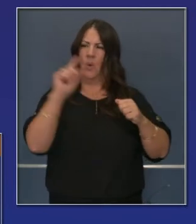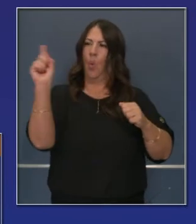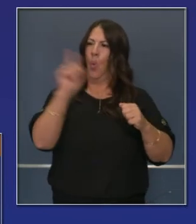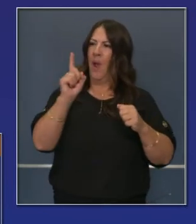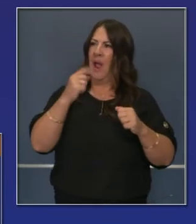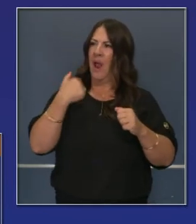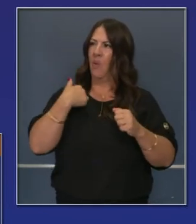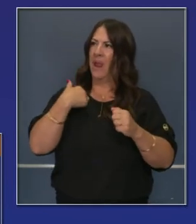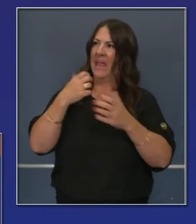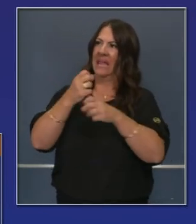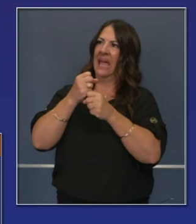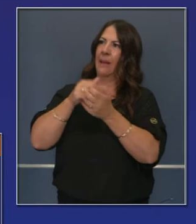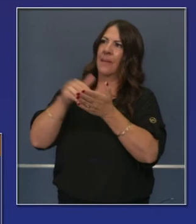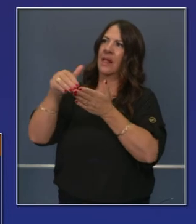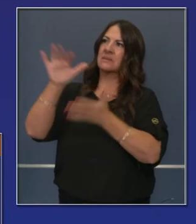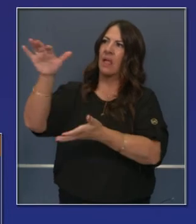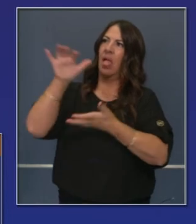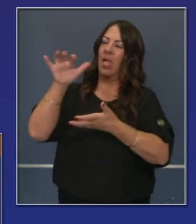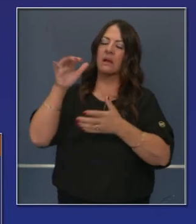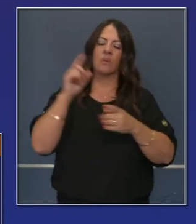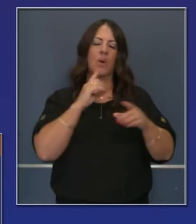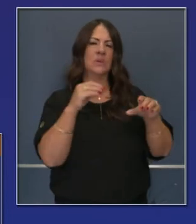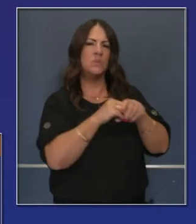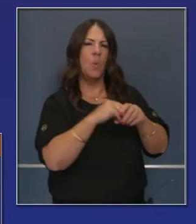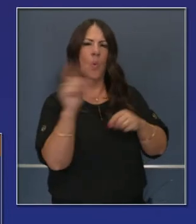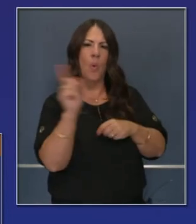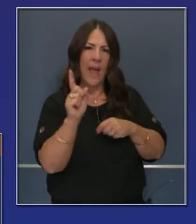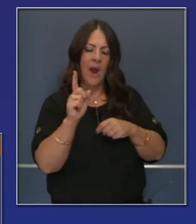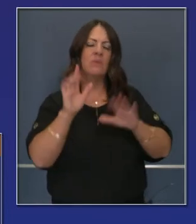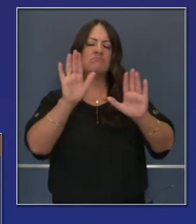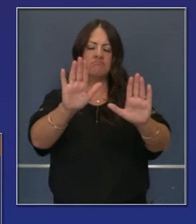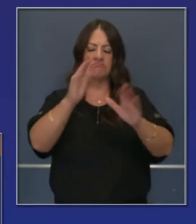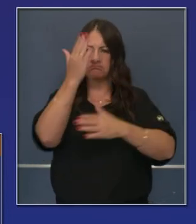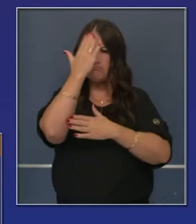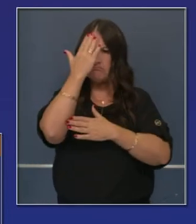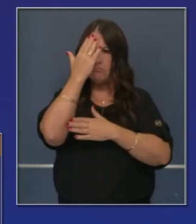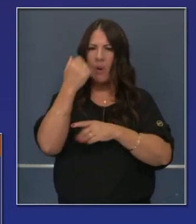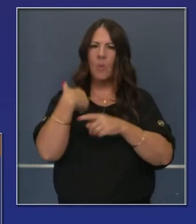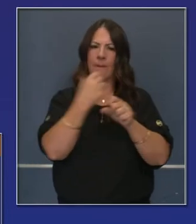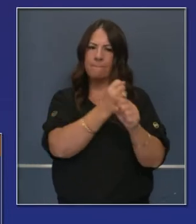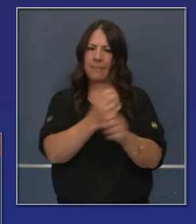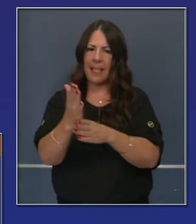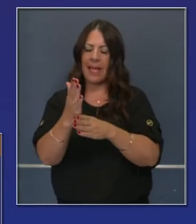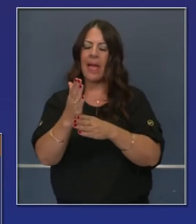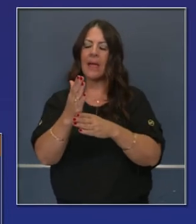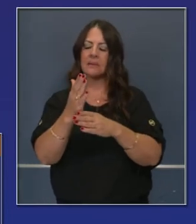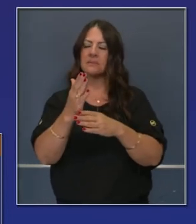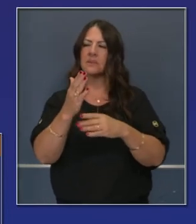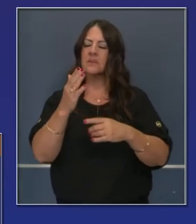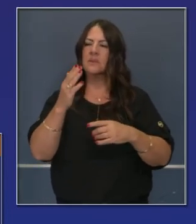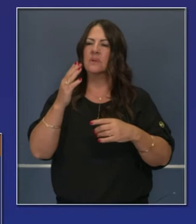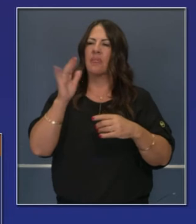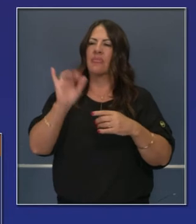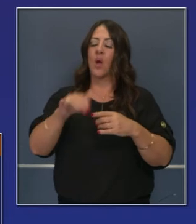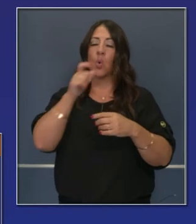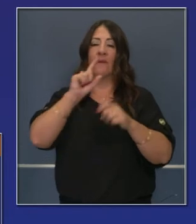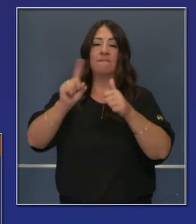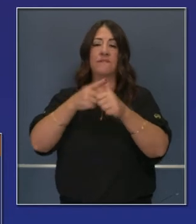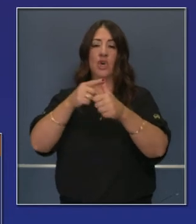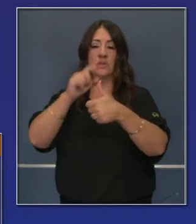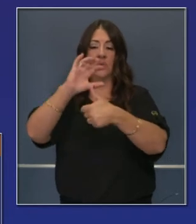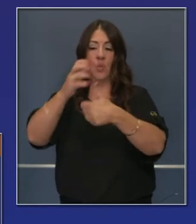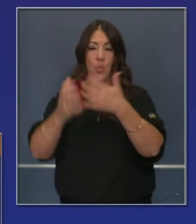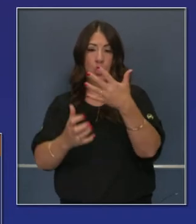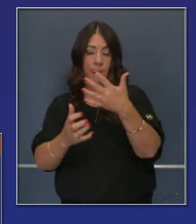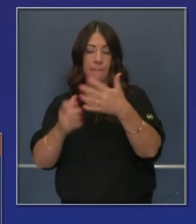almacenadas en un ambiente muy difícil. Hay que planificar por